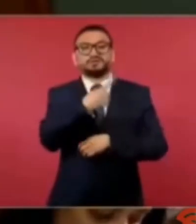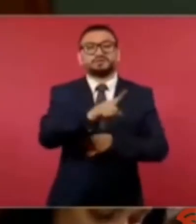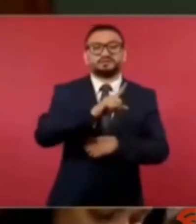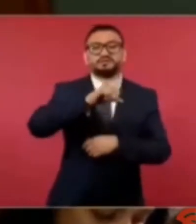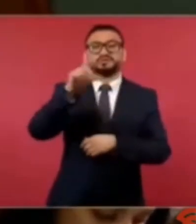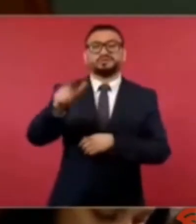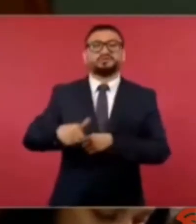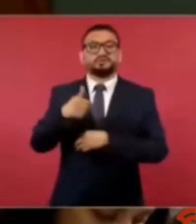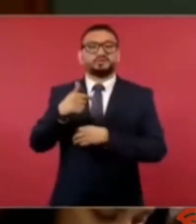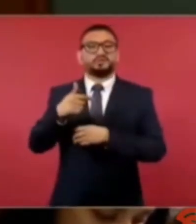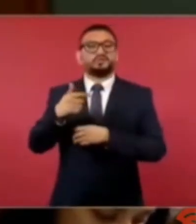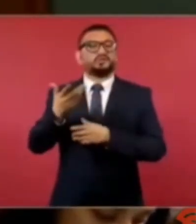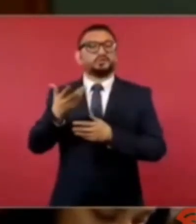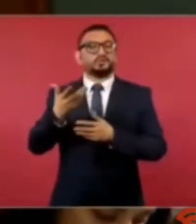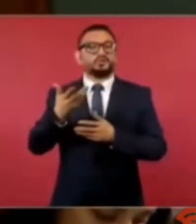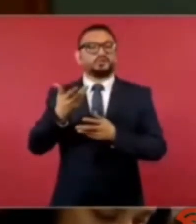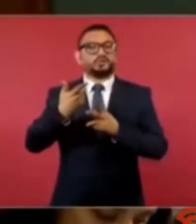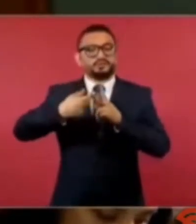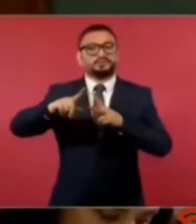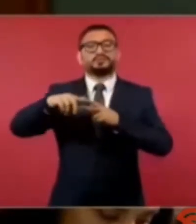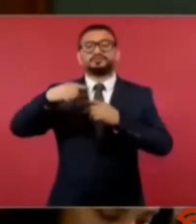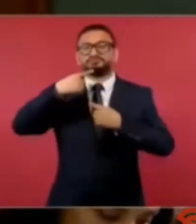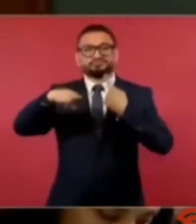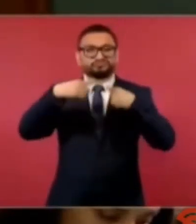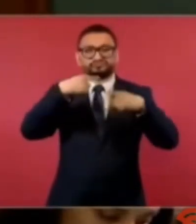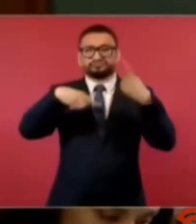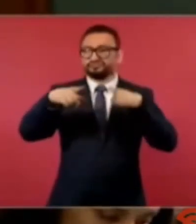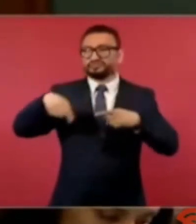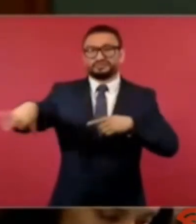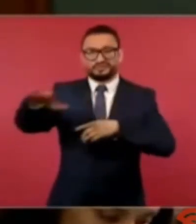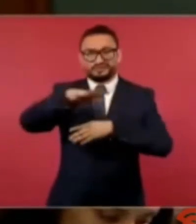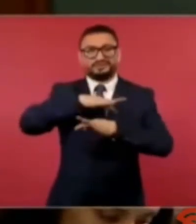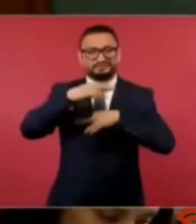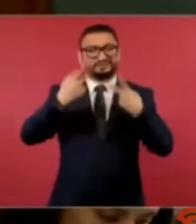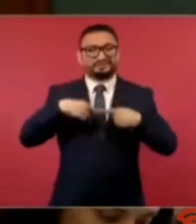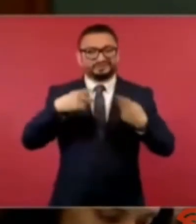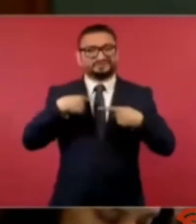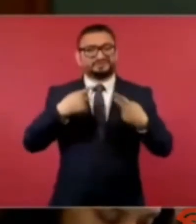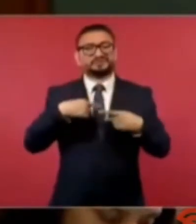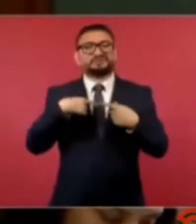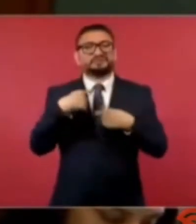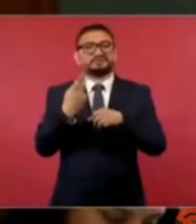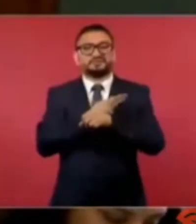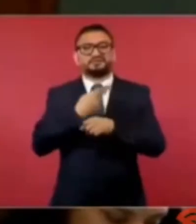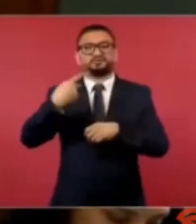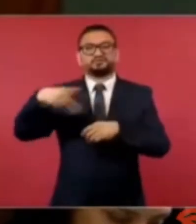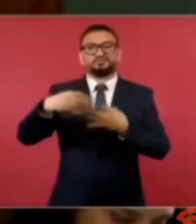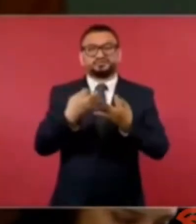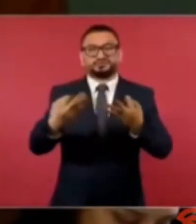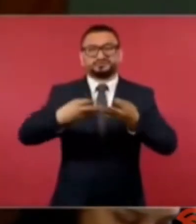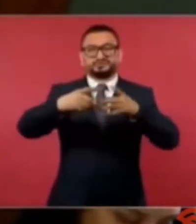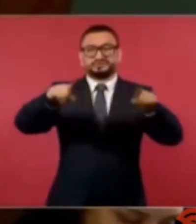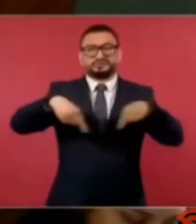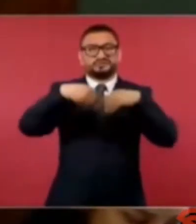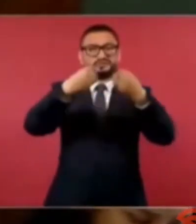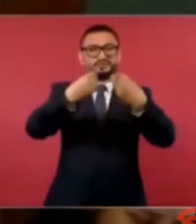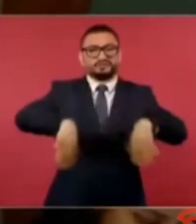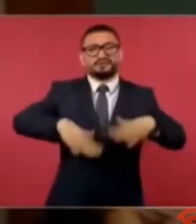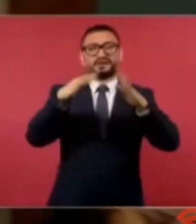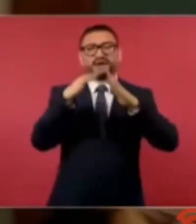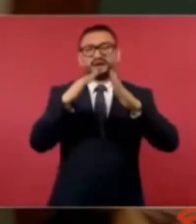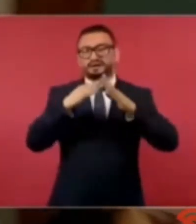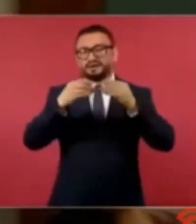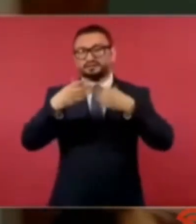vinieron una ola de denuncias precisamente de la gente que han perdido sus terrenos, sus casas,